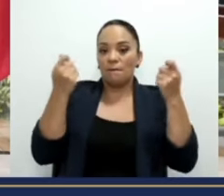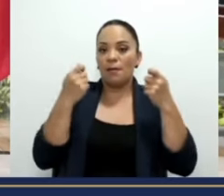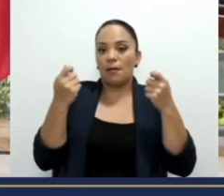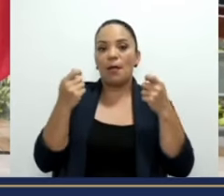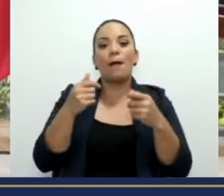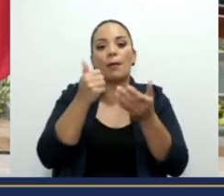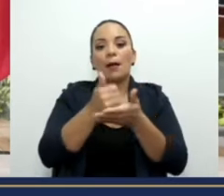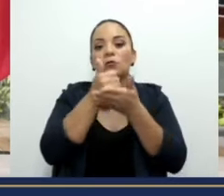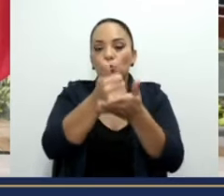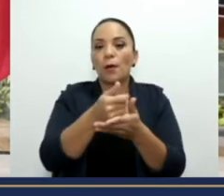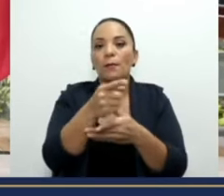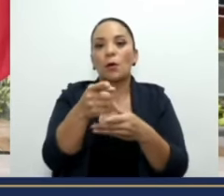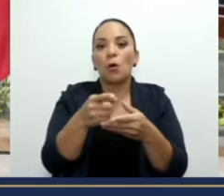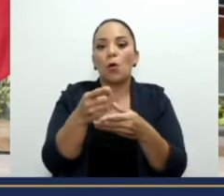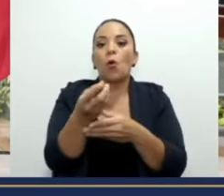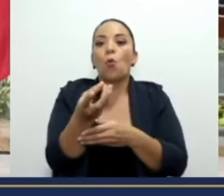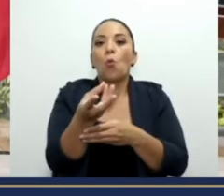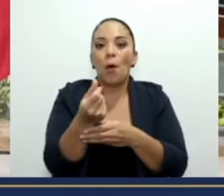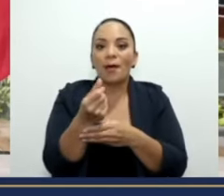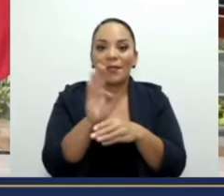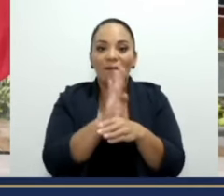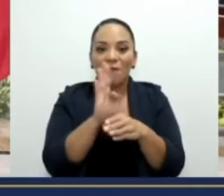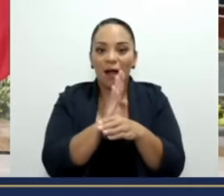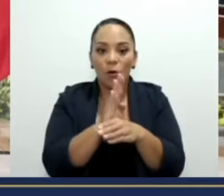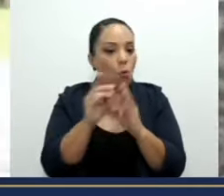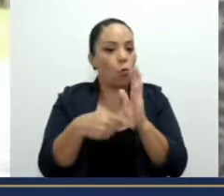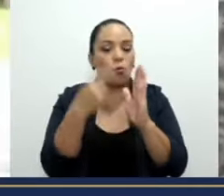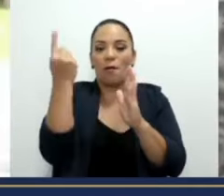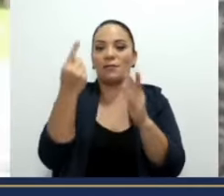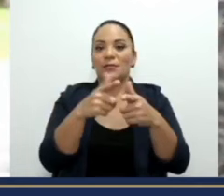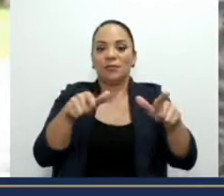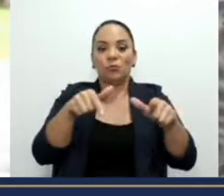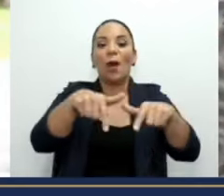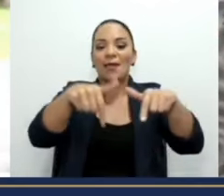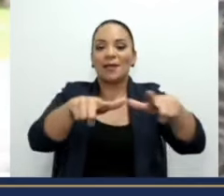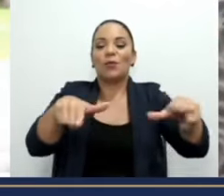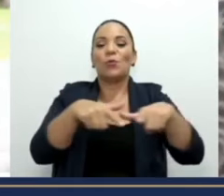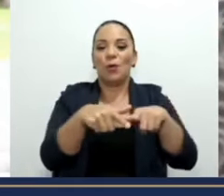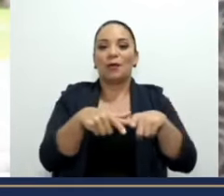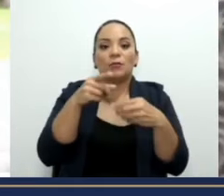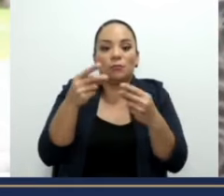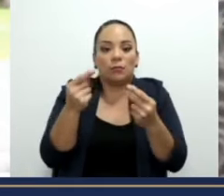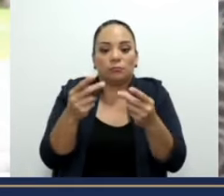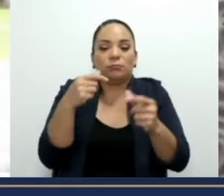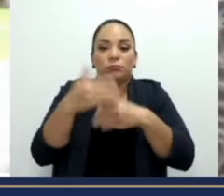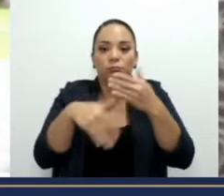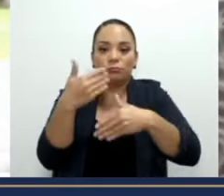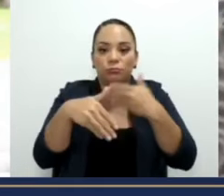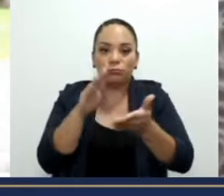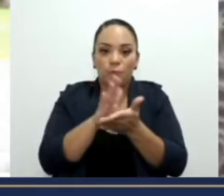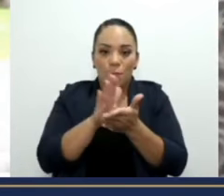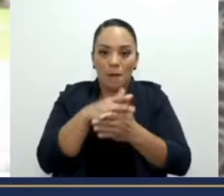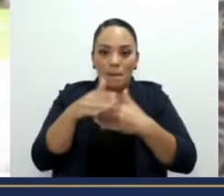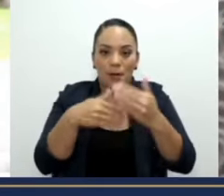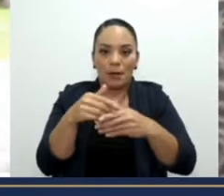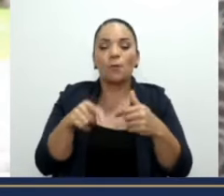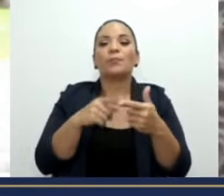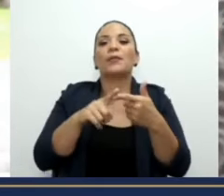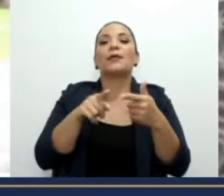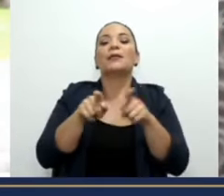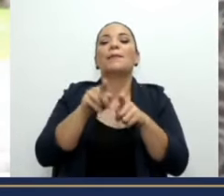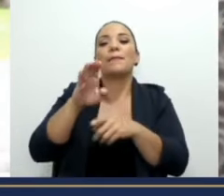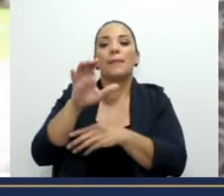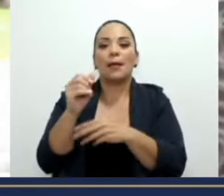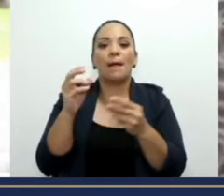cuentas prácticamente in situ. Van a tomar los datos, esto agiliza todo el papeleo y además agiliza que la beca se entregue todavía